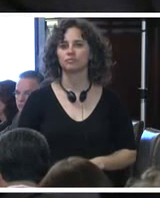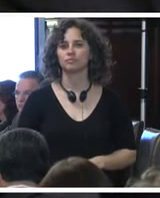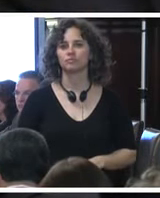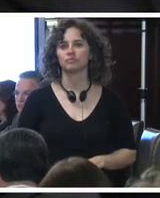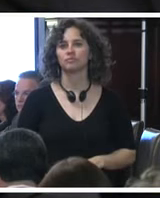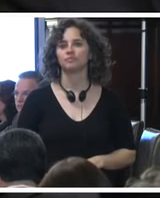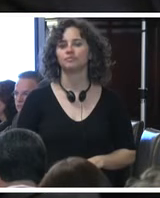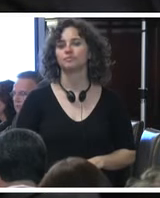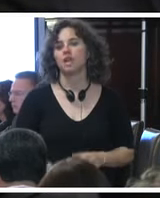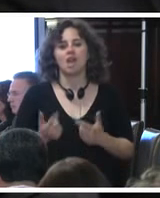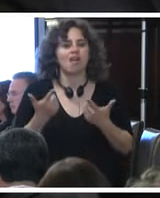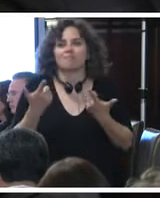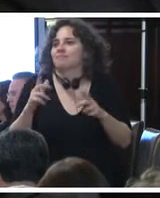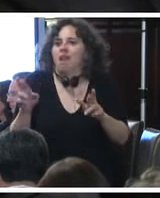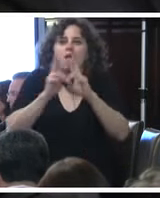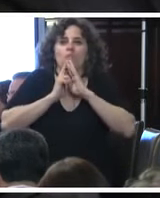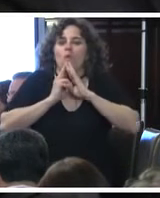Y no tener nada.